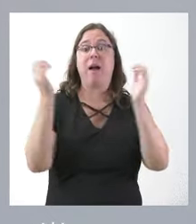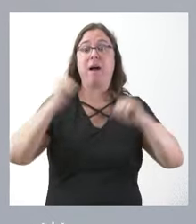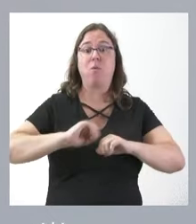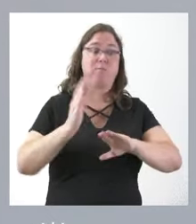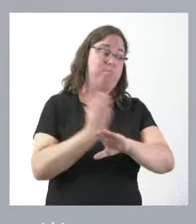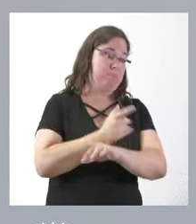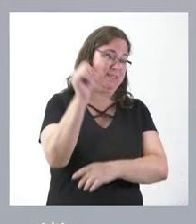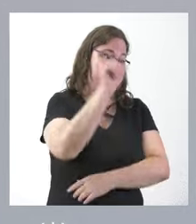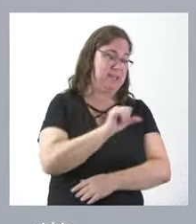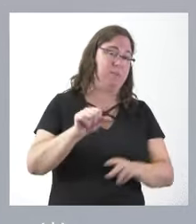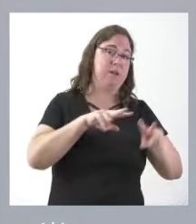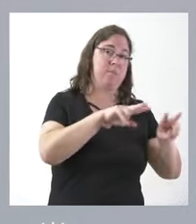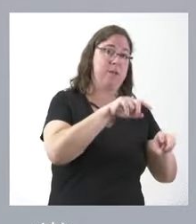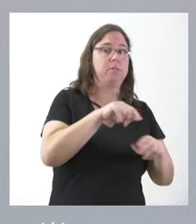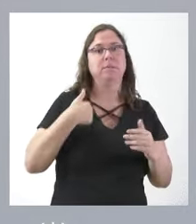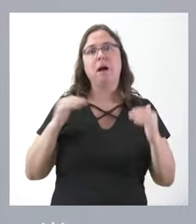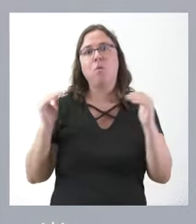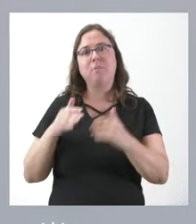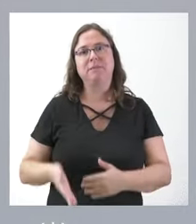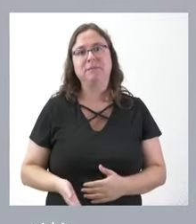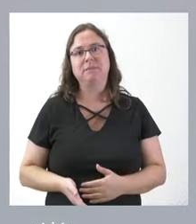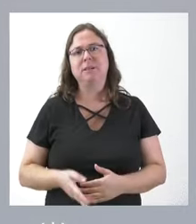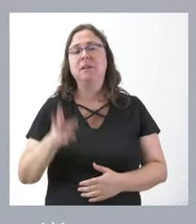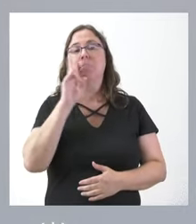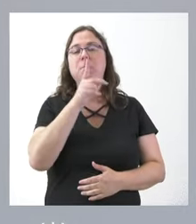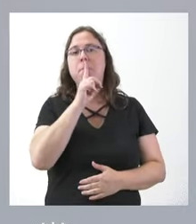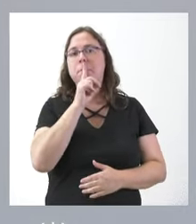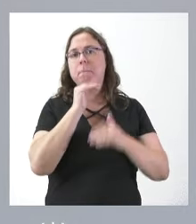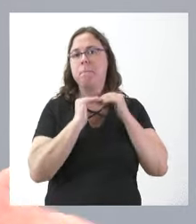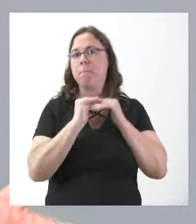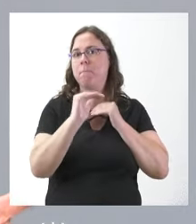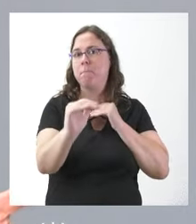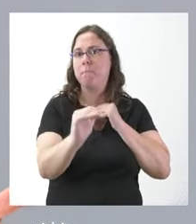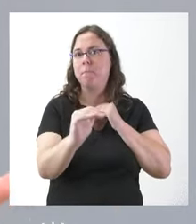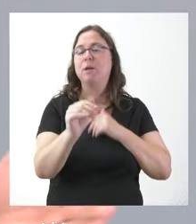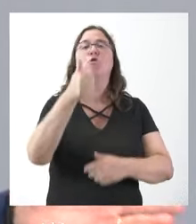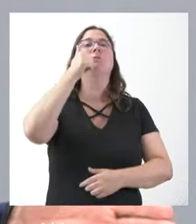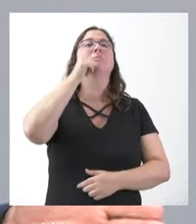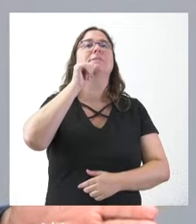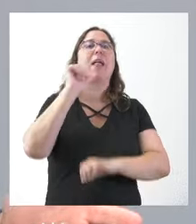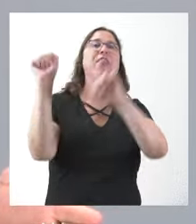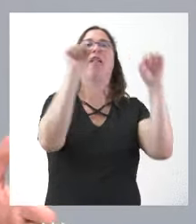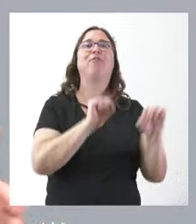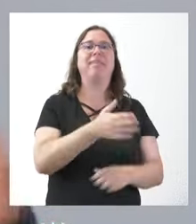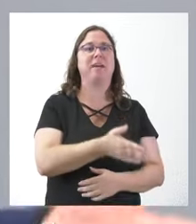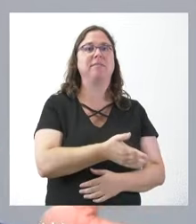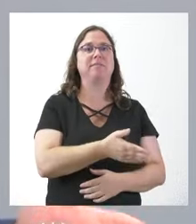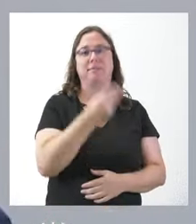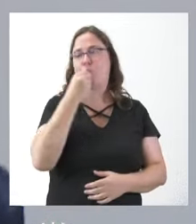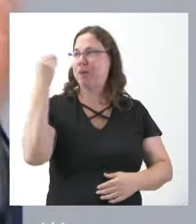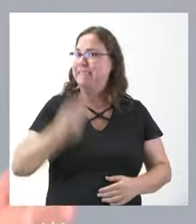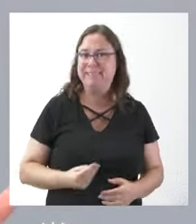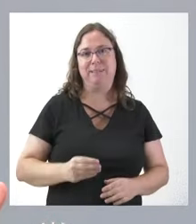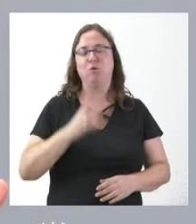primero de esta semana, toda vez que estamos a jueves, porque aquí lo que vemos es muchos silenciosos. Solo vemos al presidente del Gobierno defenderlo, que esto es buenísimo,